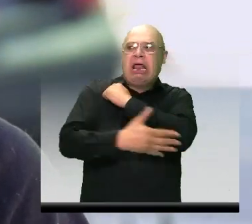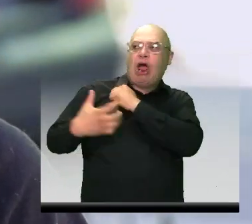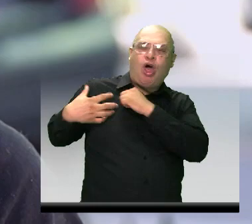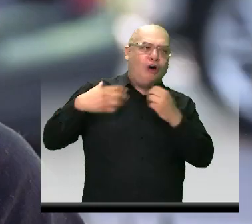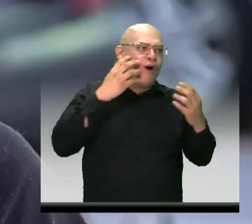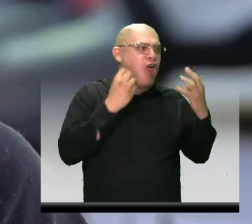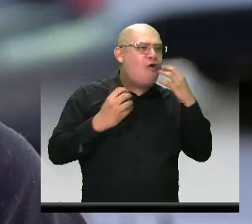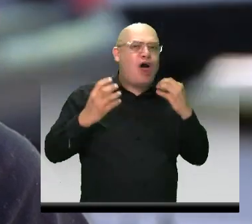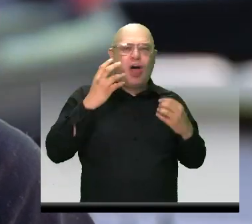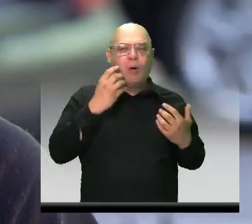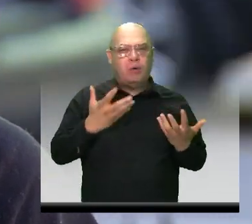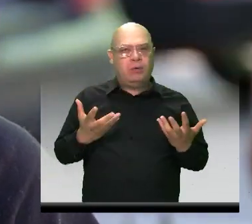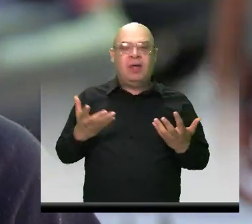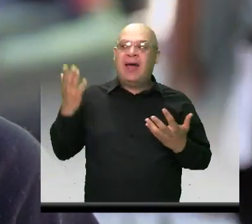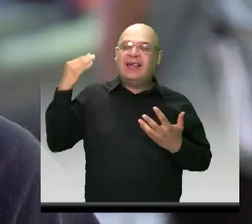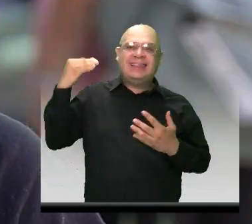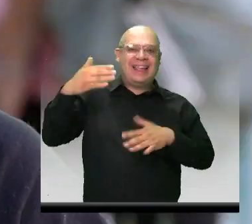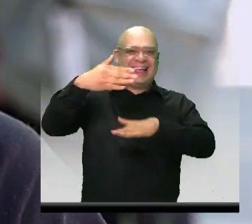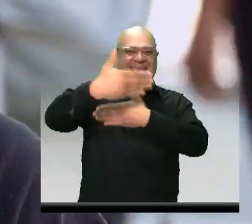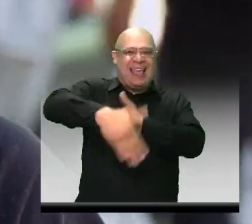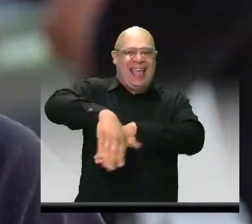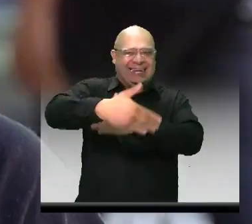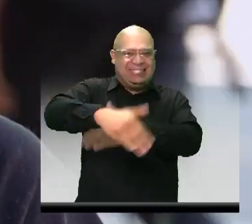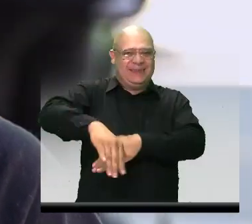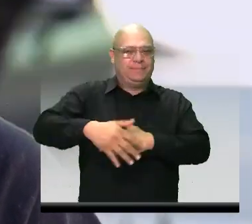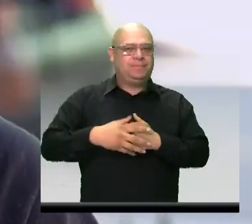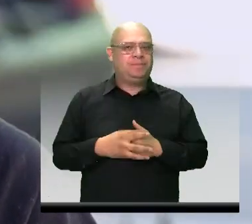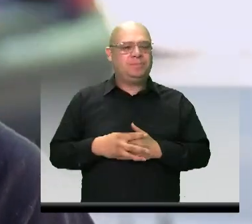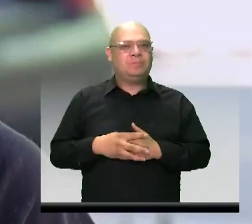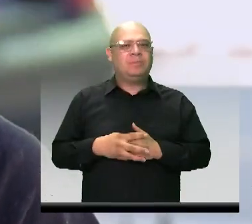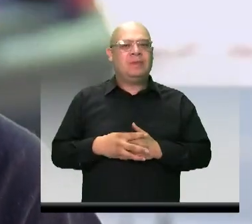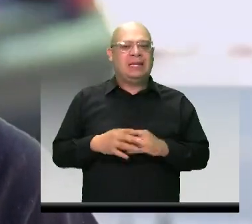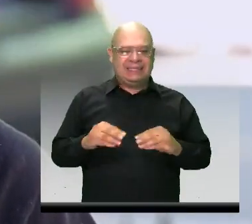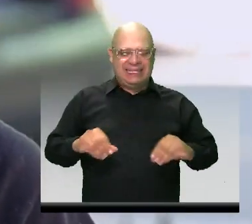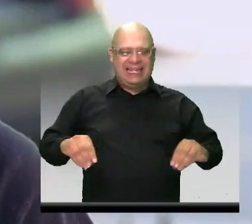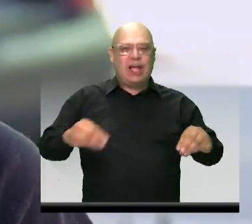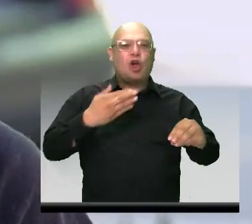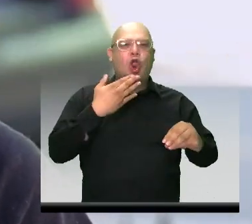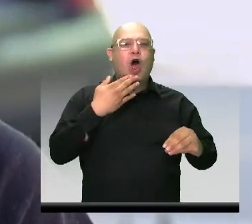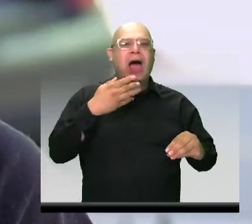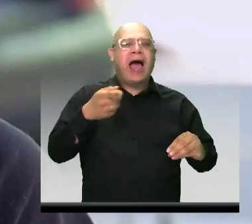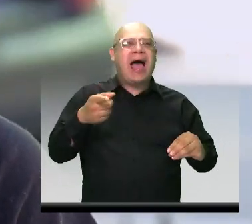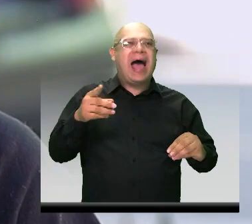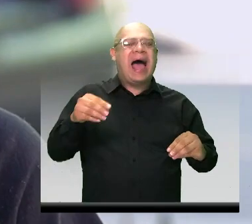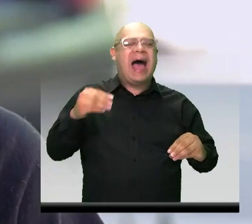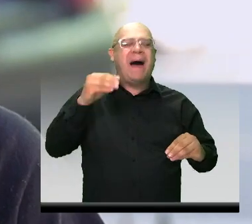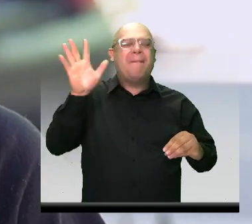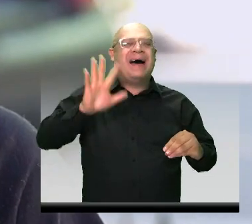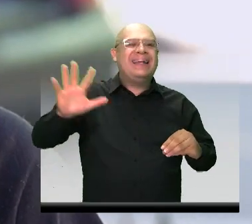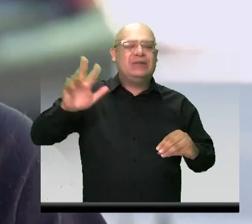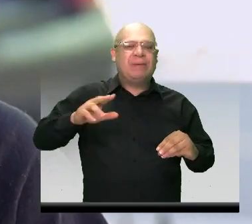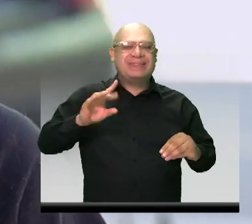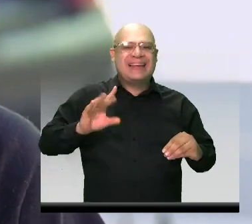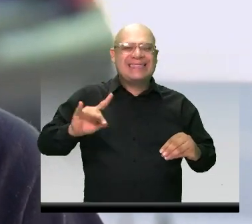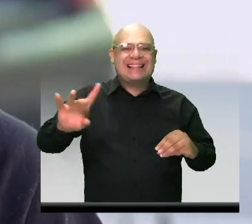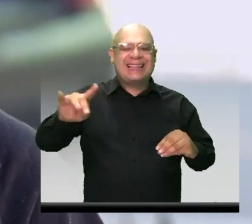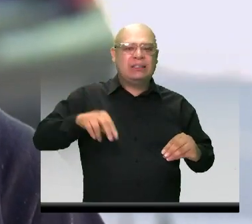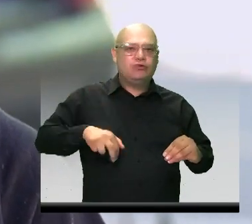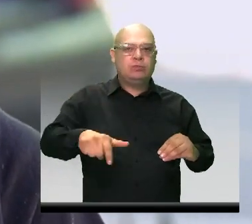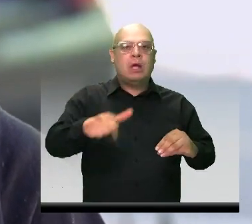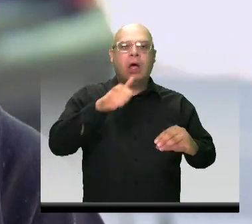Anteriormente las calles eran pura tierra amarilla. No había acueducto